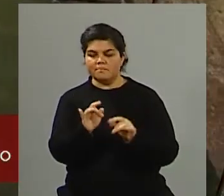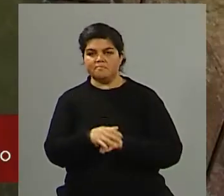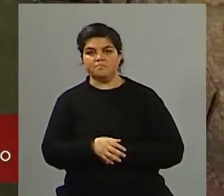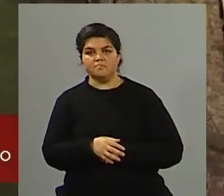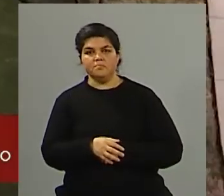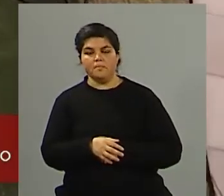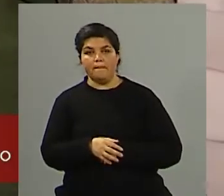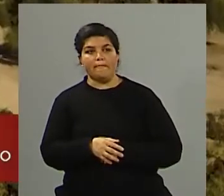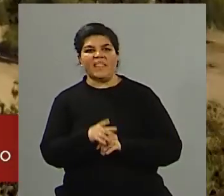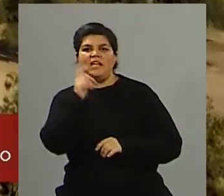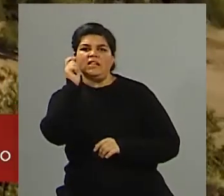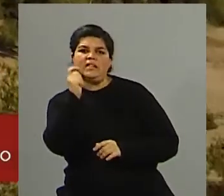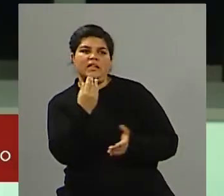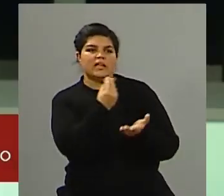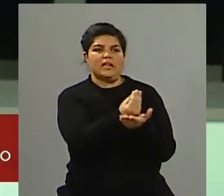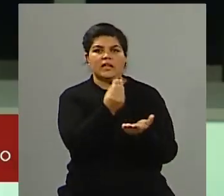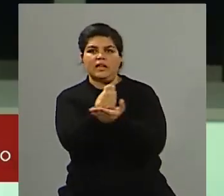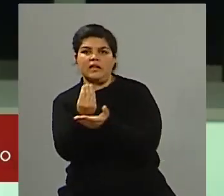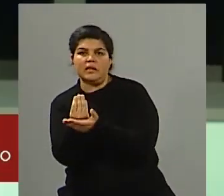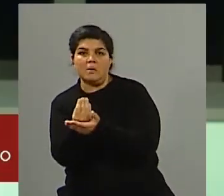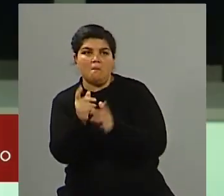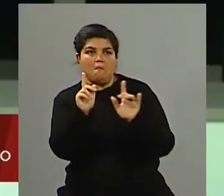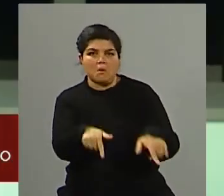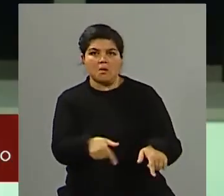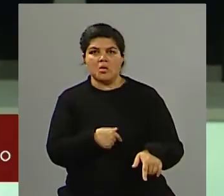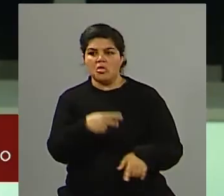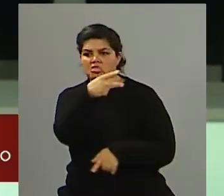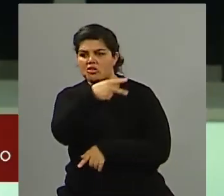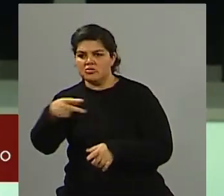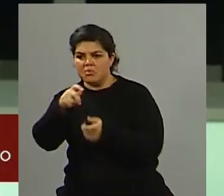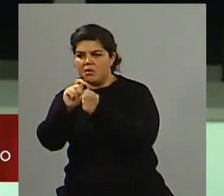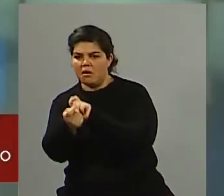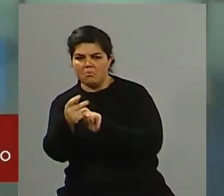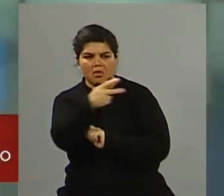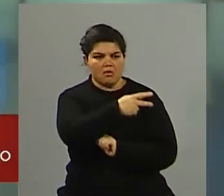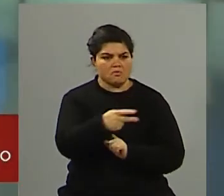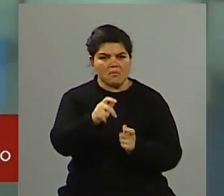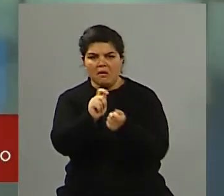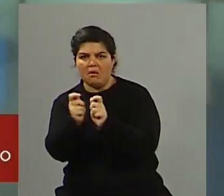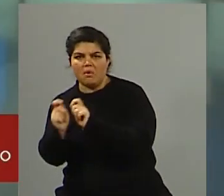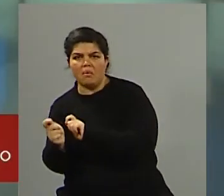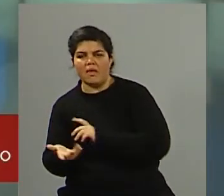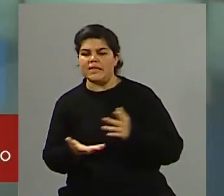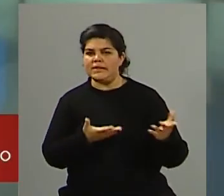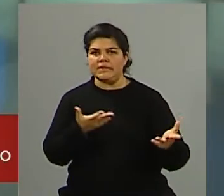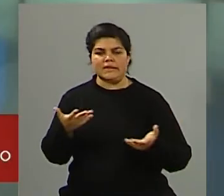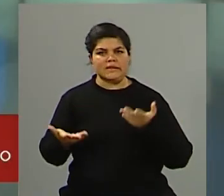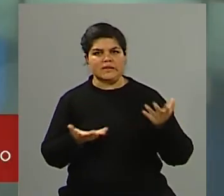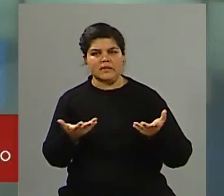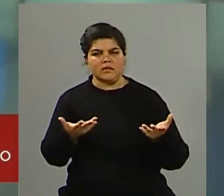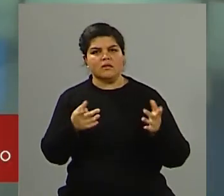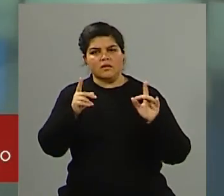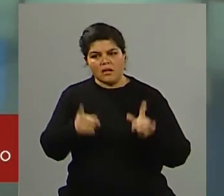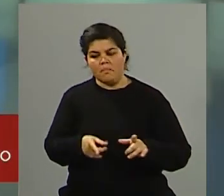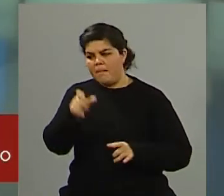quiénes son los funcionarios, cambian cada dos semanas, la imposibilidad que tiene el vecino de nuestro departamento de acercarse y de encontrar